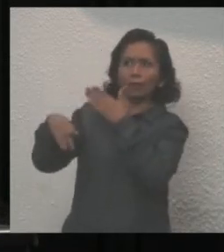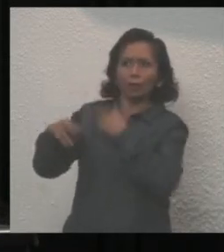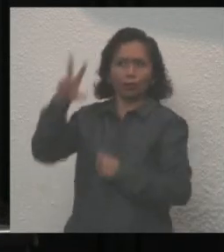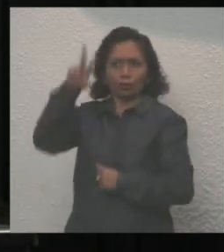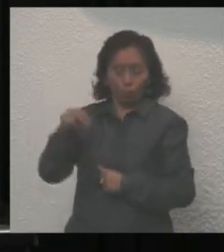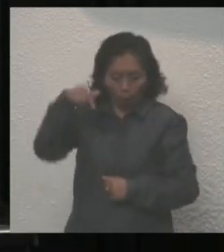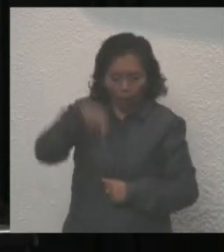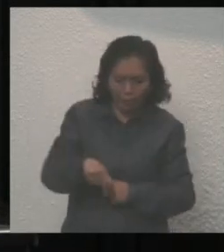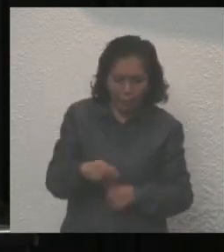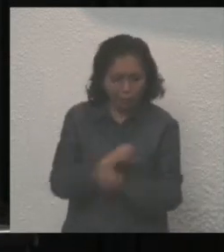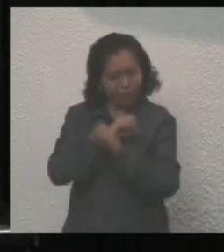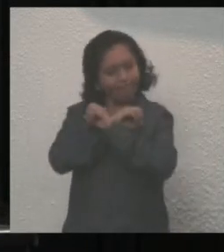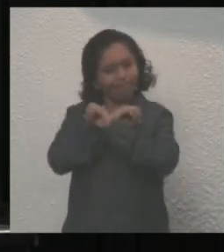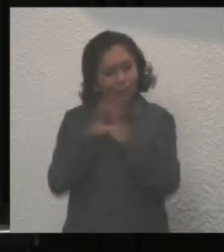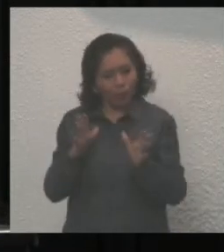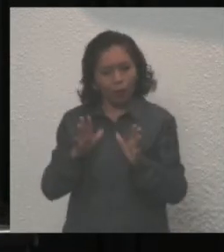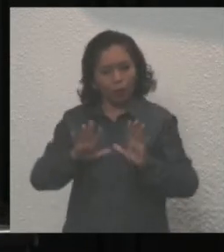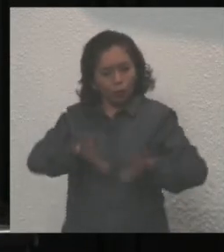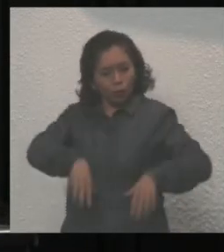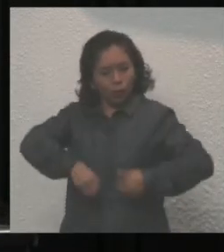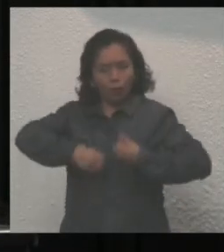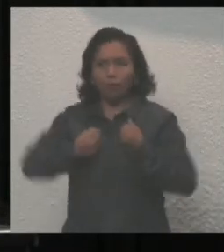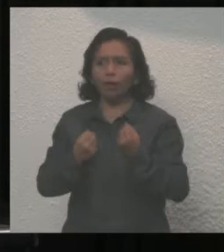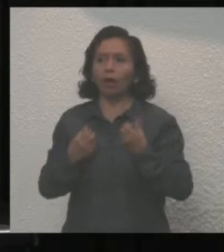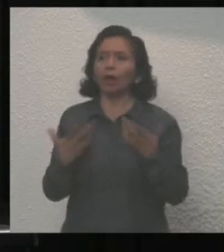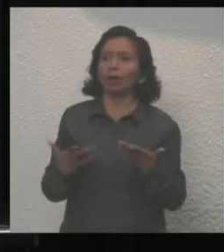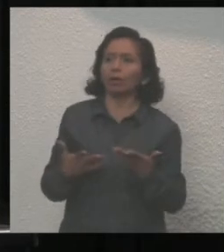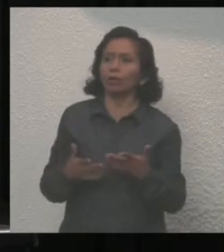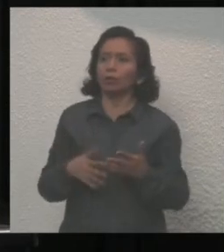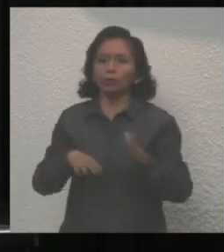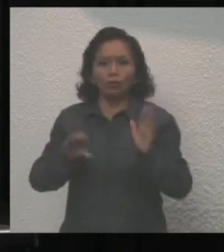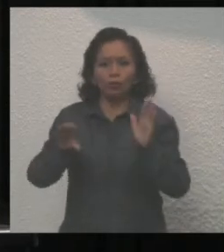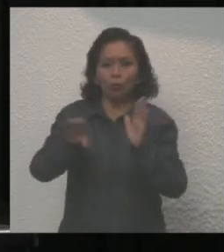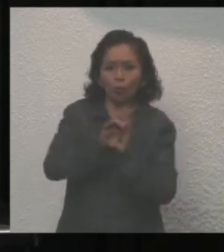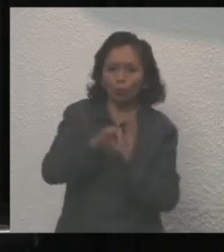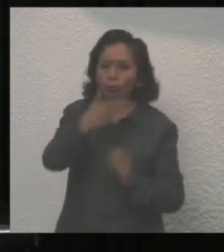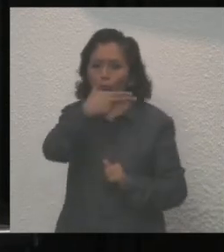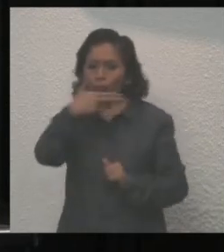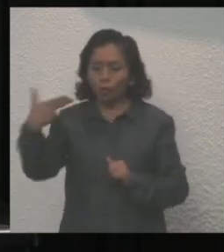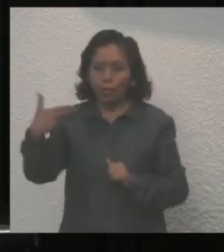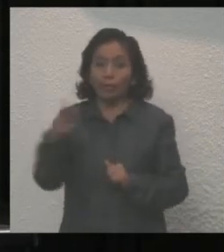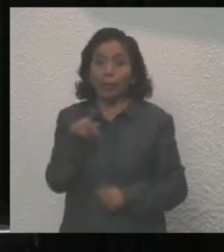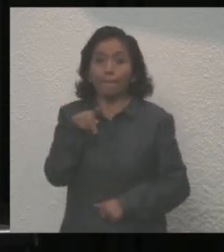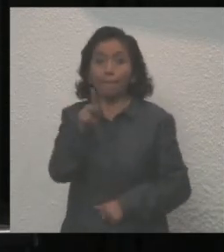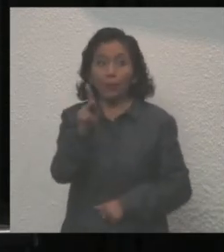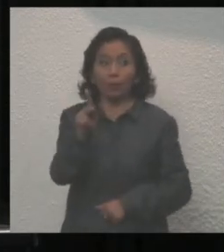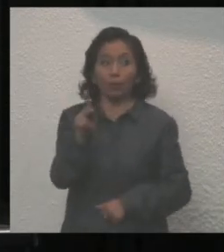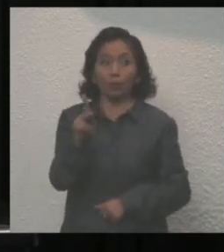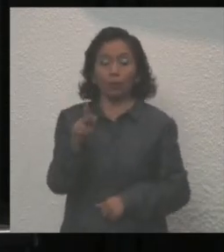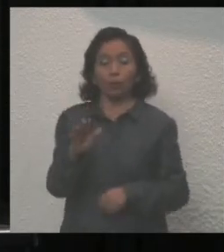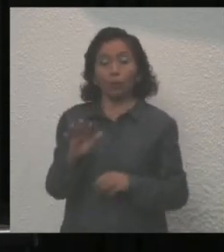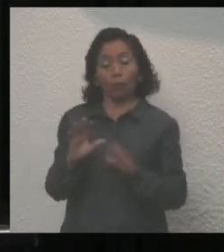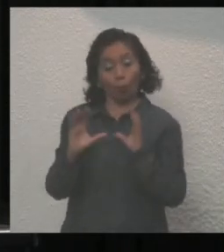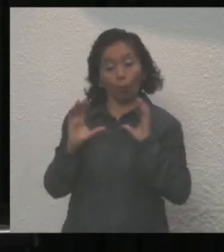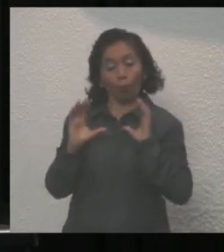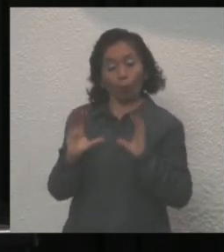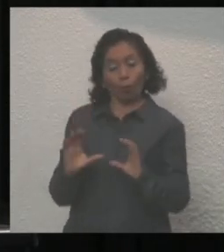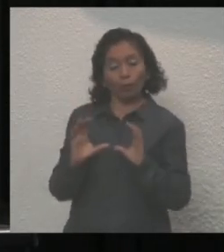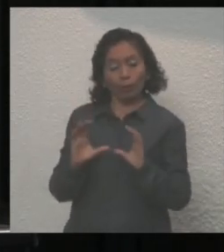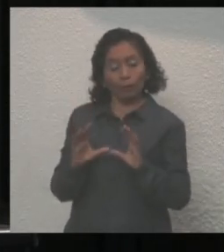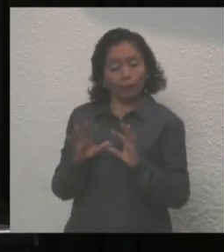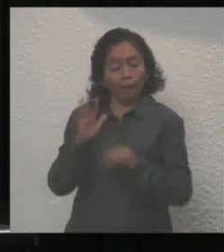recuperemos lo nuestro nuestras tarifas nuestros cuartos hoteleros pero sobre todo cuidemos lo más